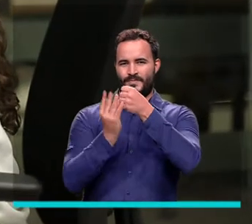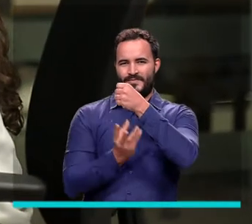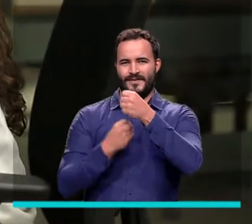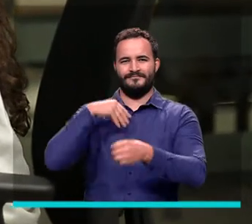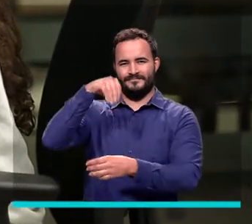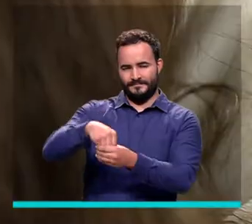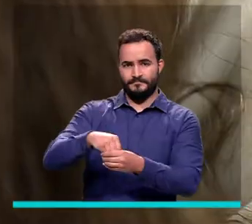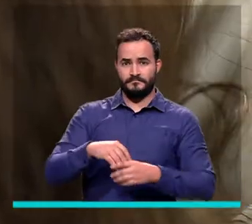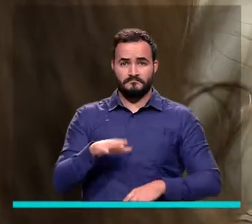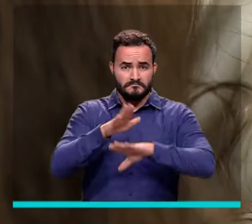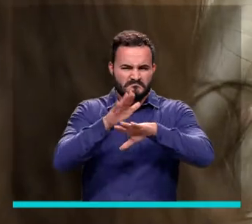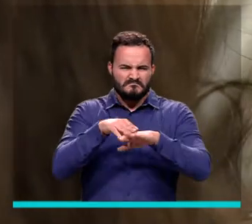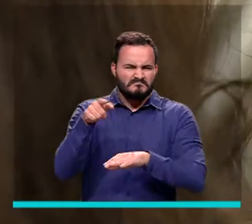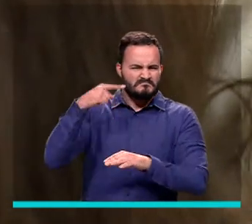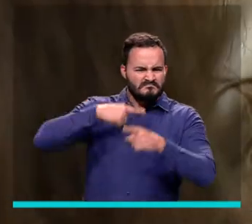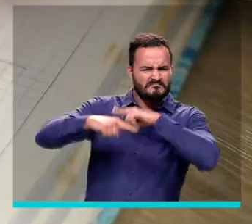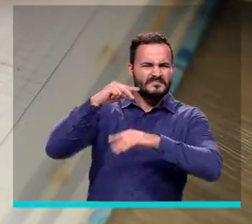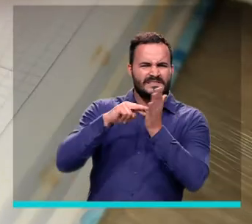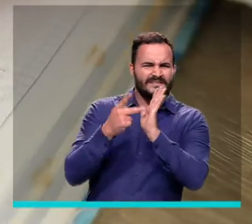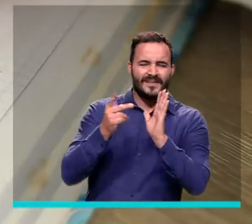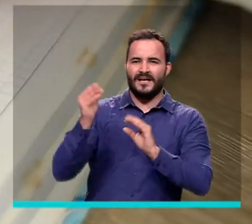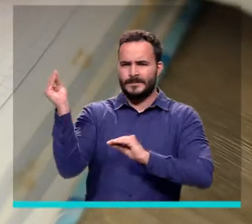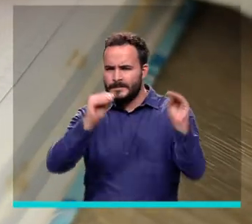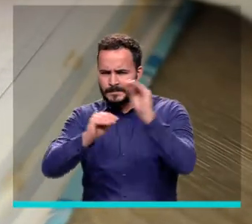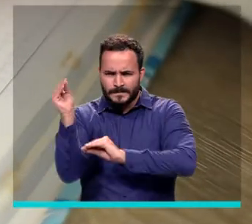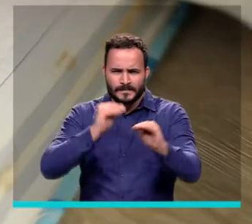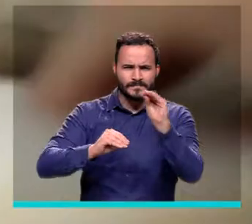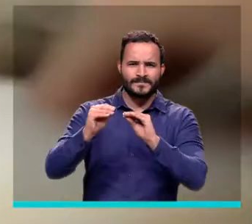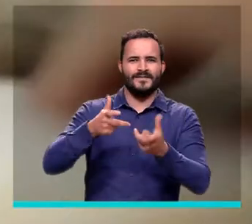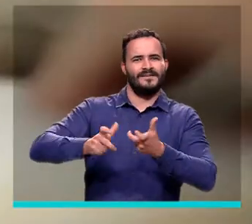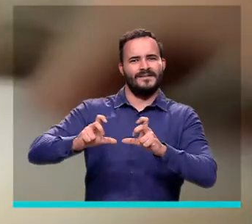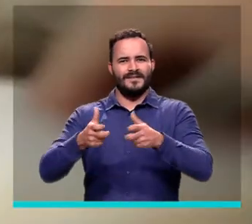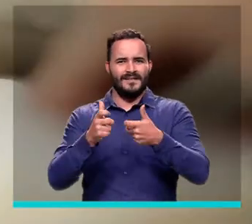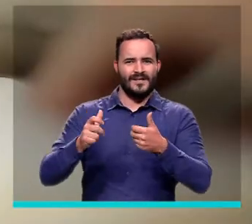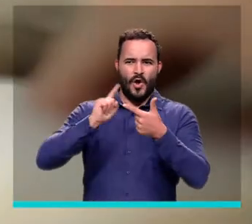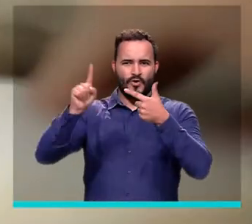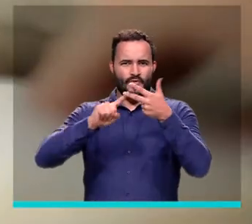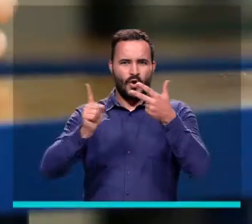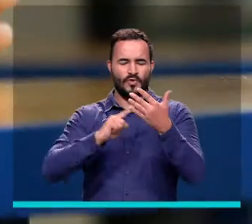decir esto? Hacer videojuegos, experiencias y animación.